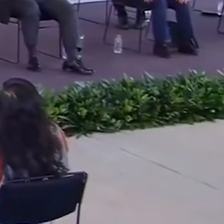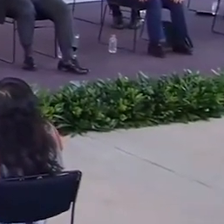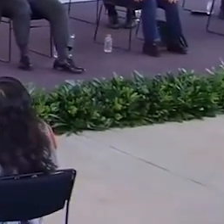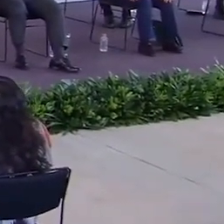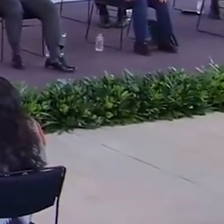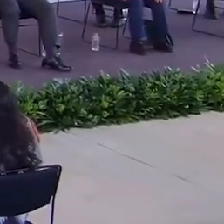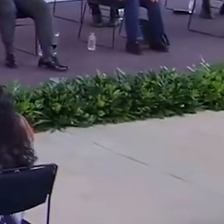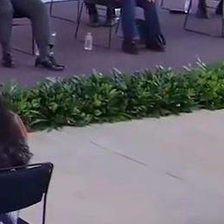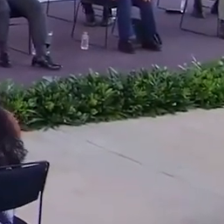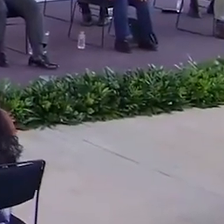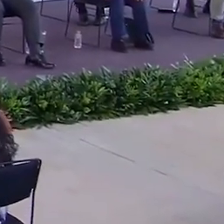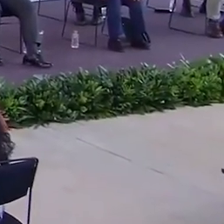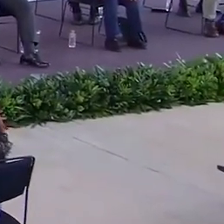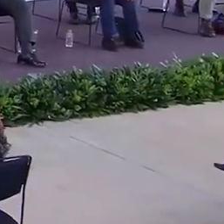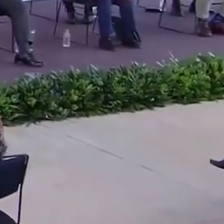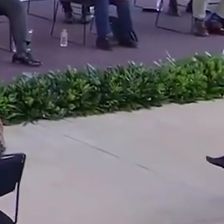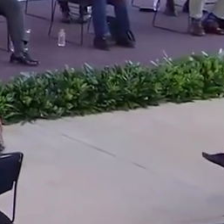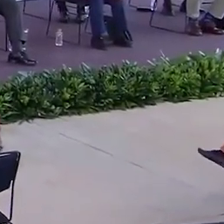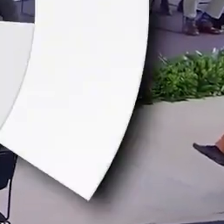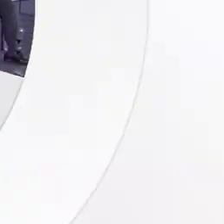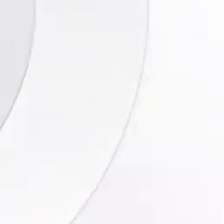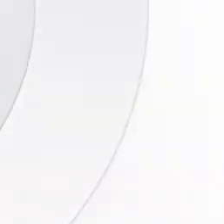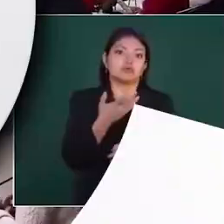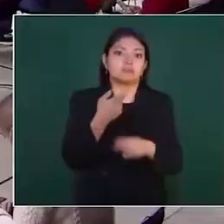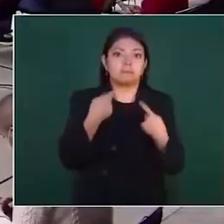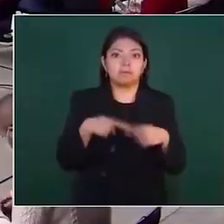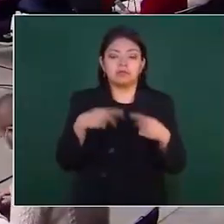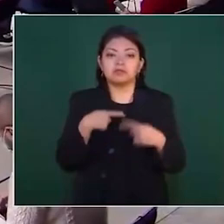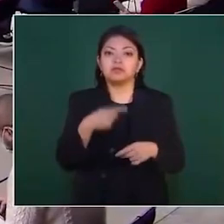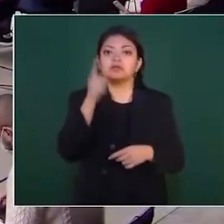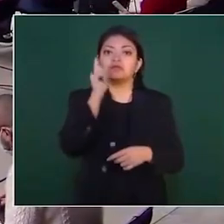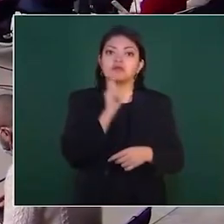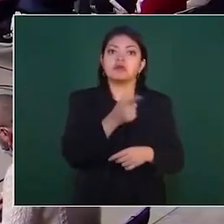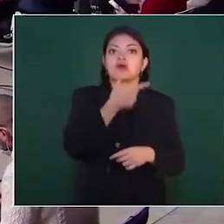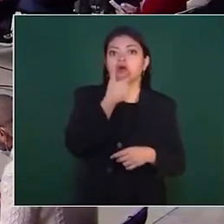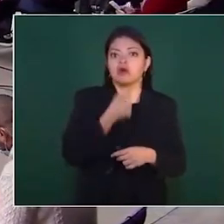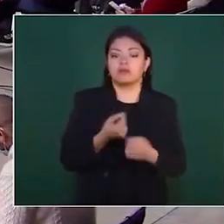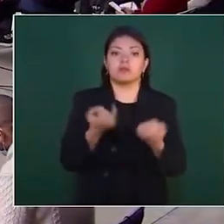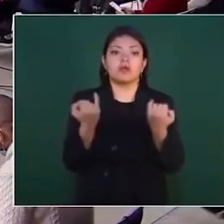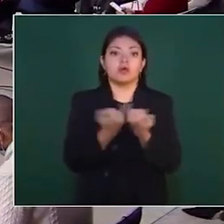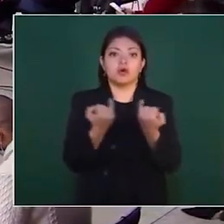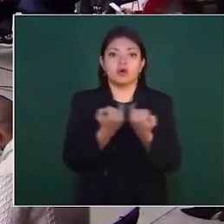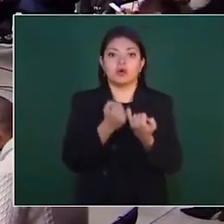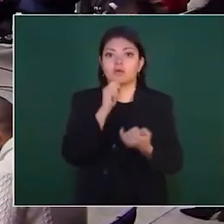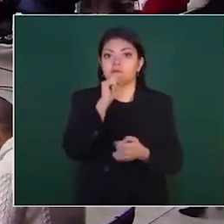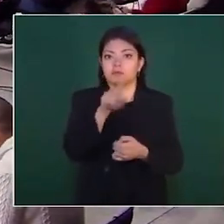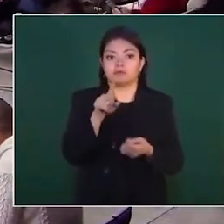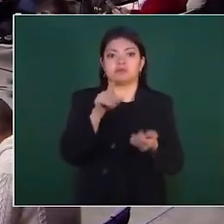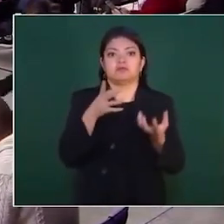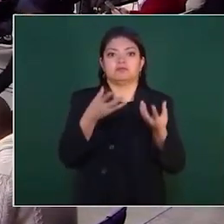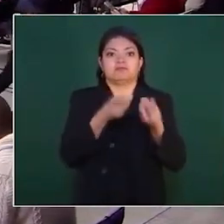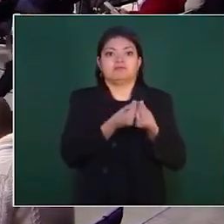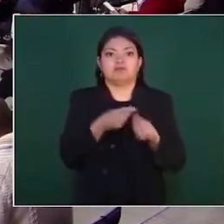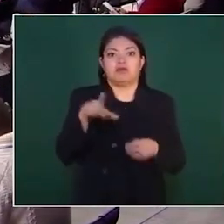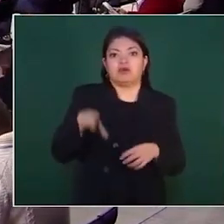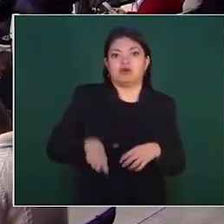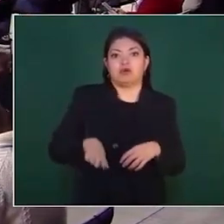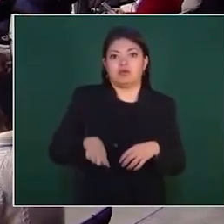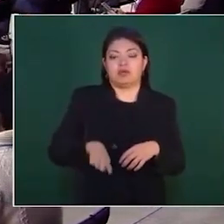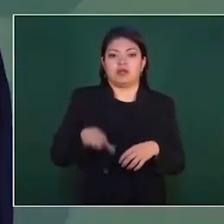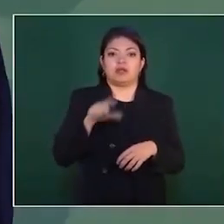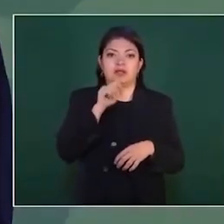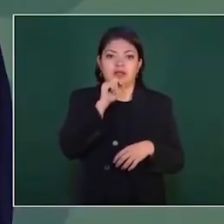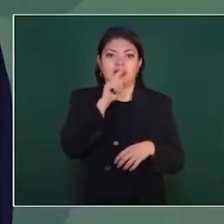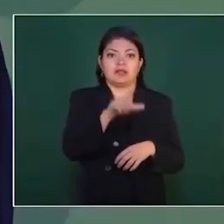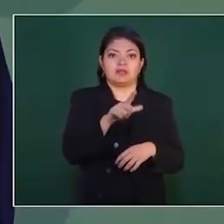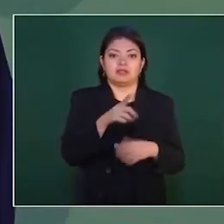Ah, sí, el izquierdo. Y estar aquí con el gobernador de Jalisco,